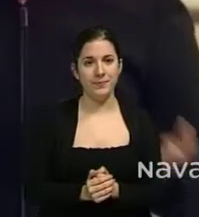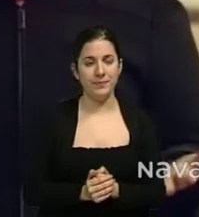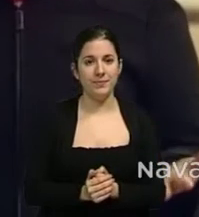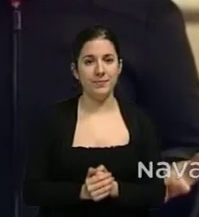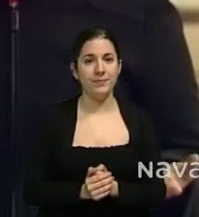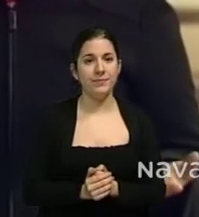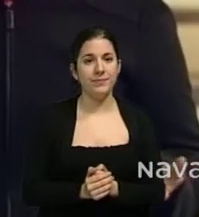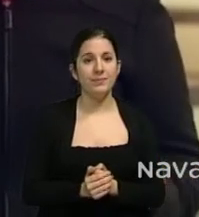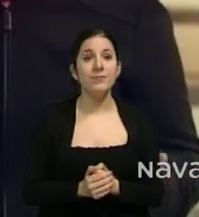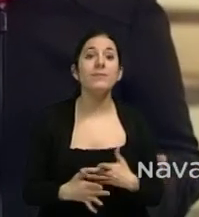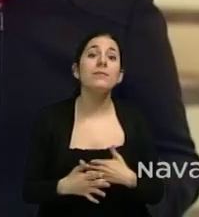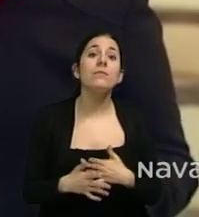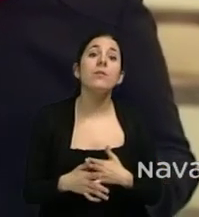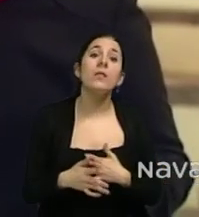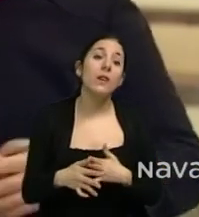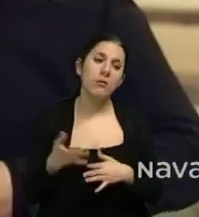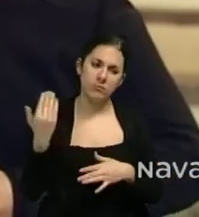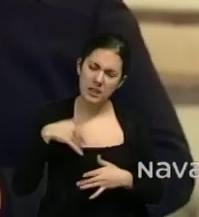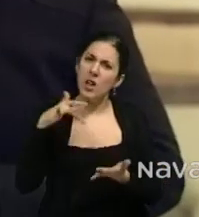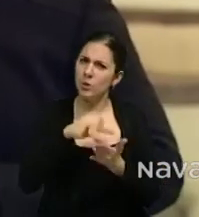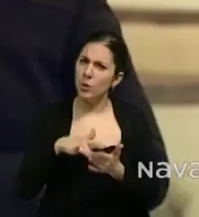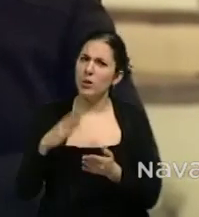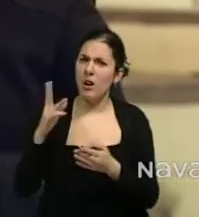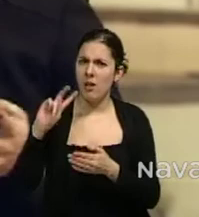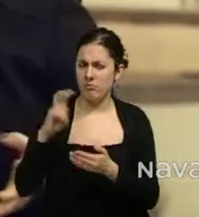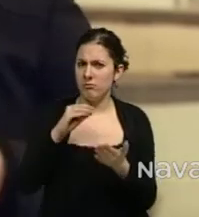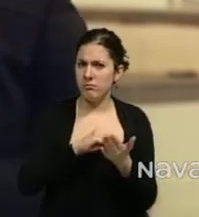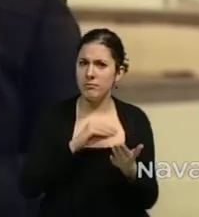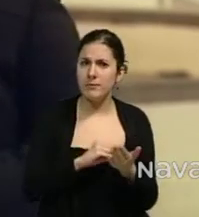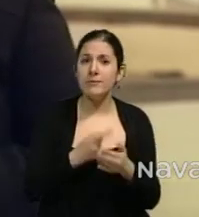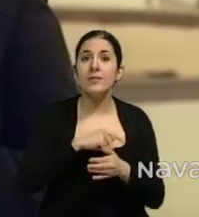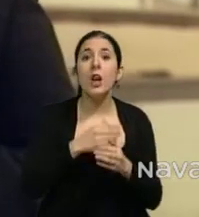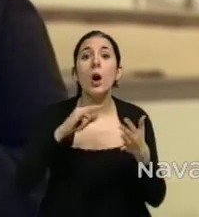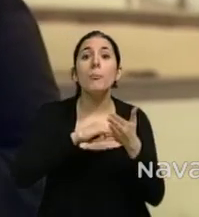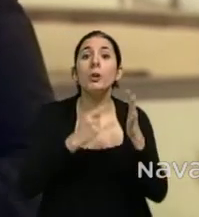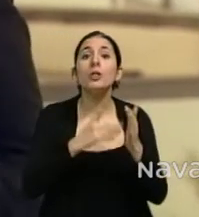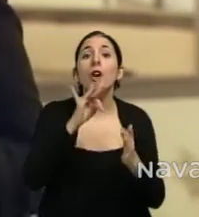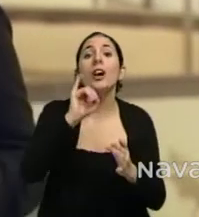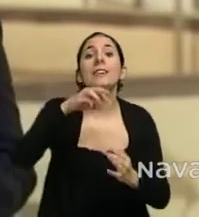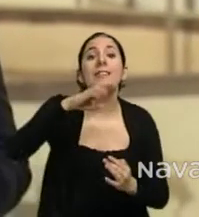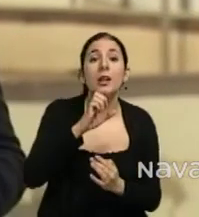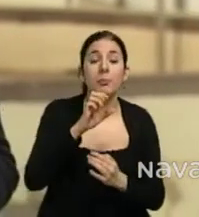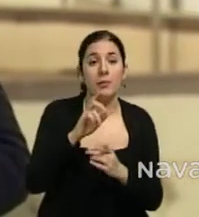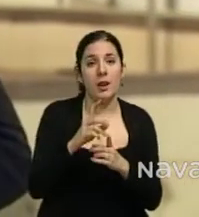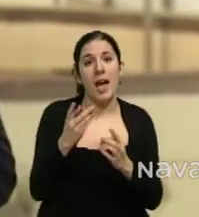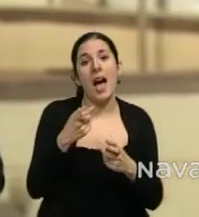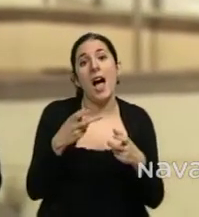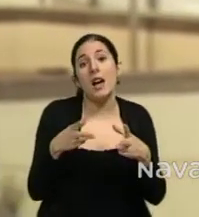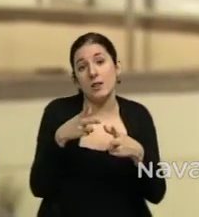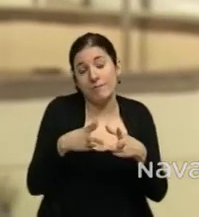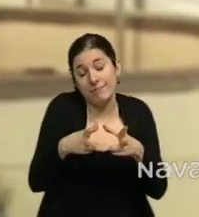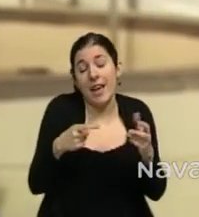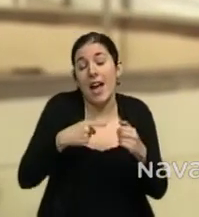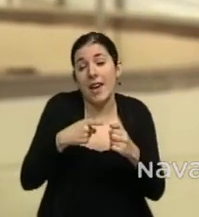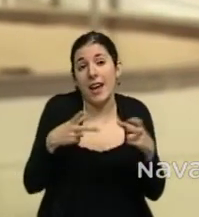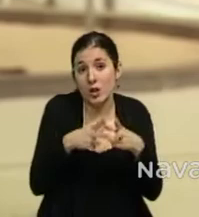En otras ocasiones hemos hablado aquí en No te pares sobre el proyecto Time que ha puesto en marcha la Asociación de Jóvenes Empresarios